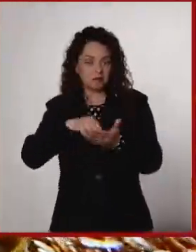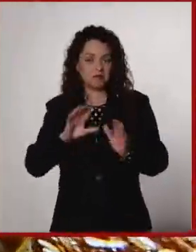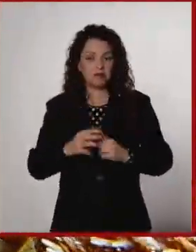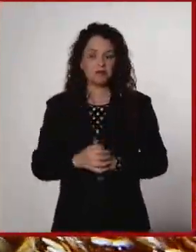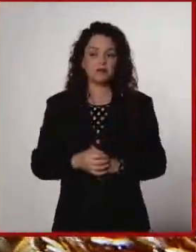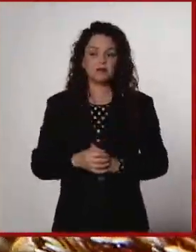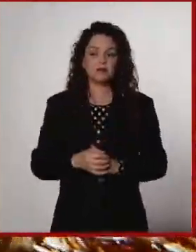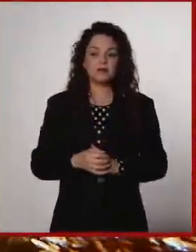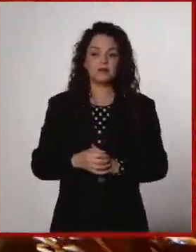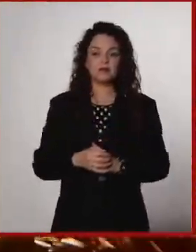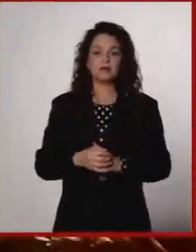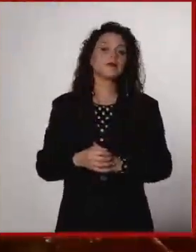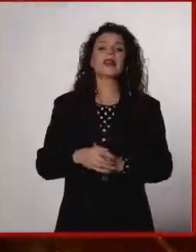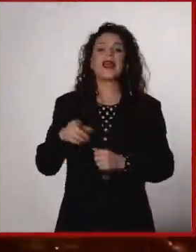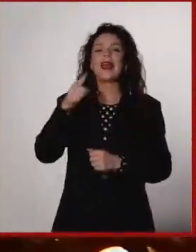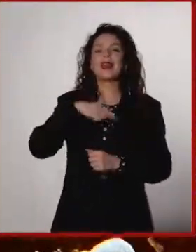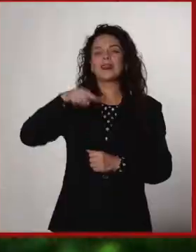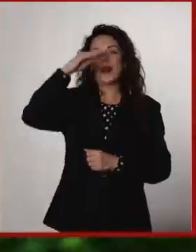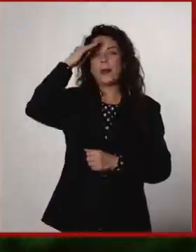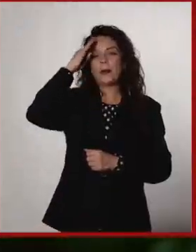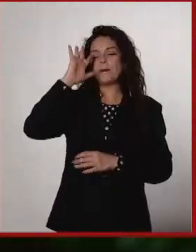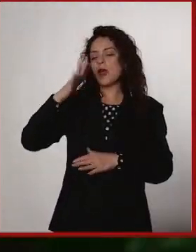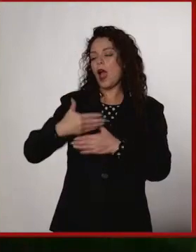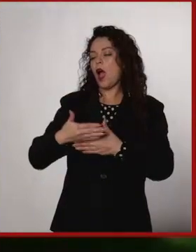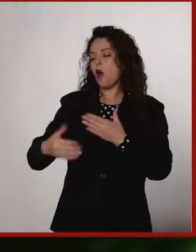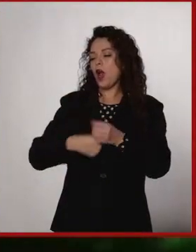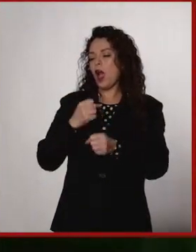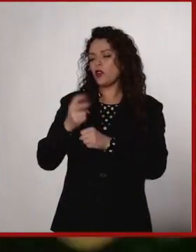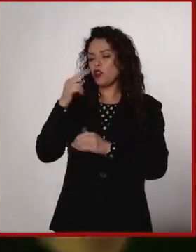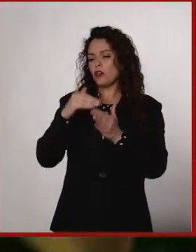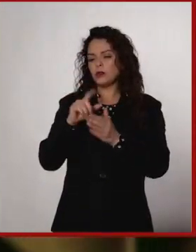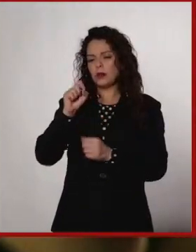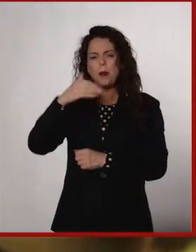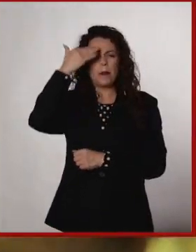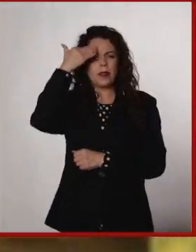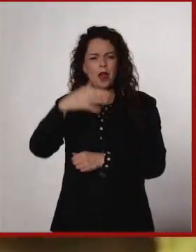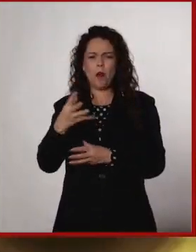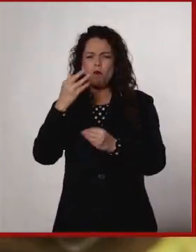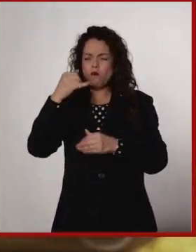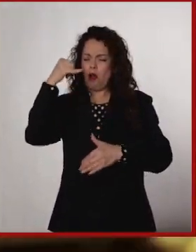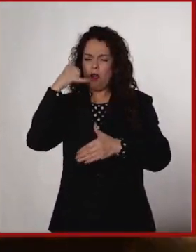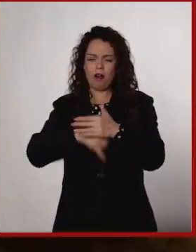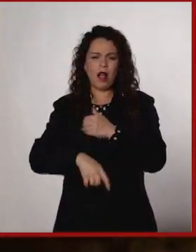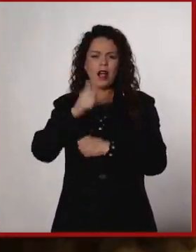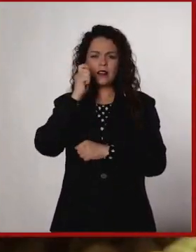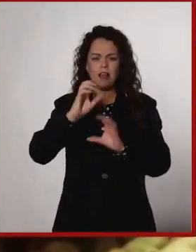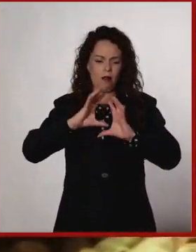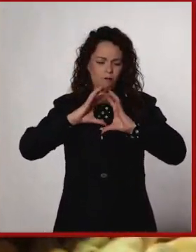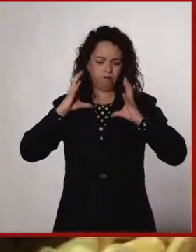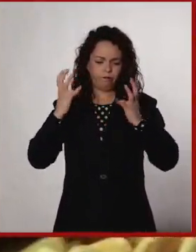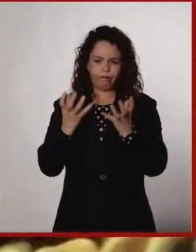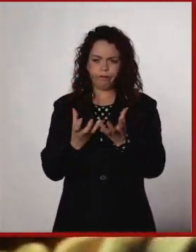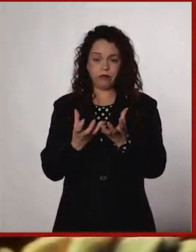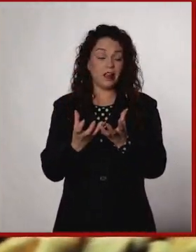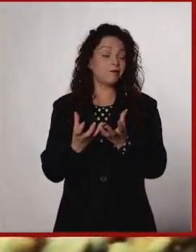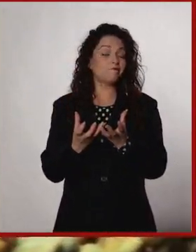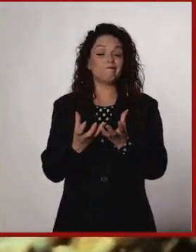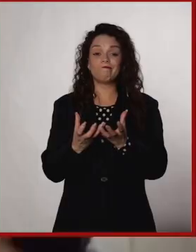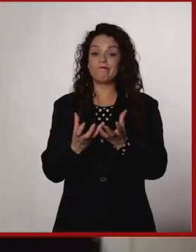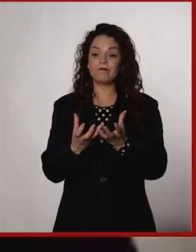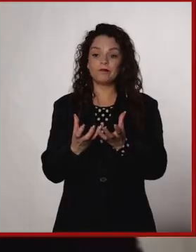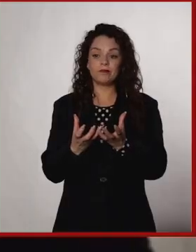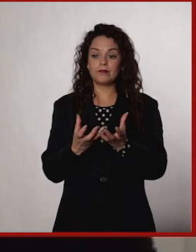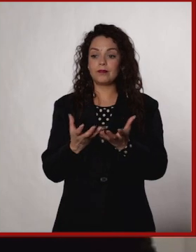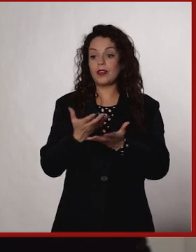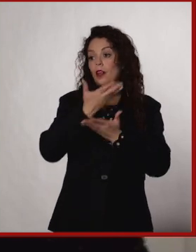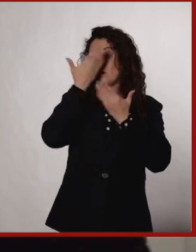Uno creería que porque ya 2020 sabemos muchísimo y más del planeta Tierra, igual no sabemos de